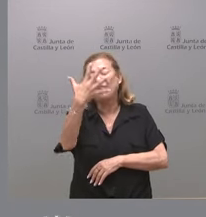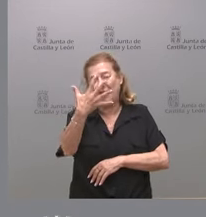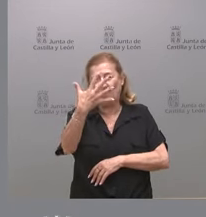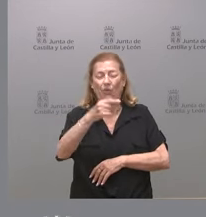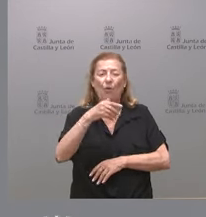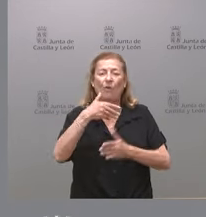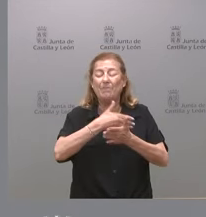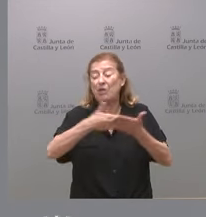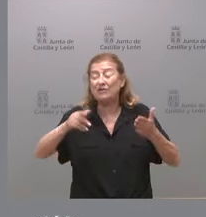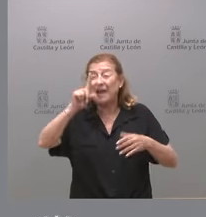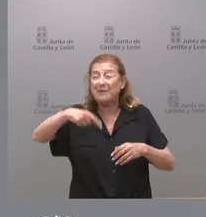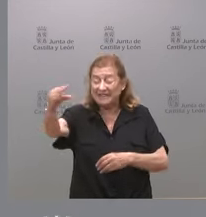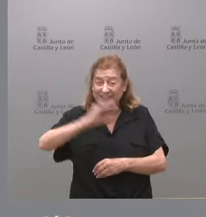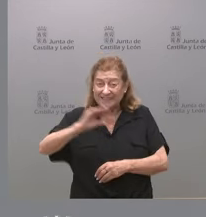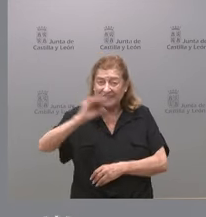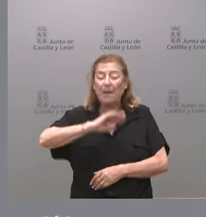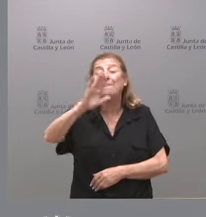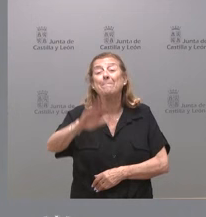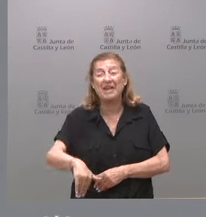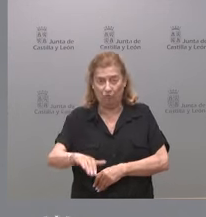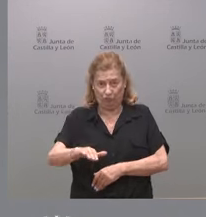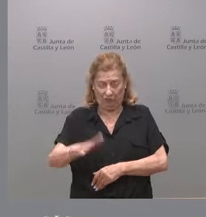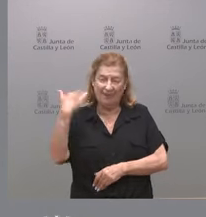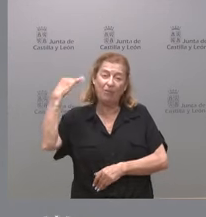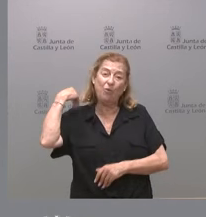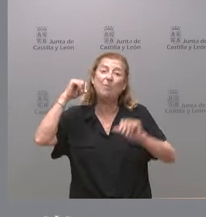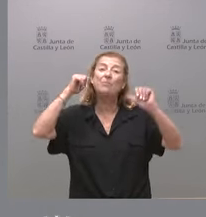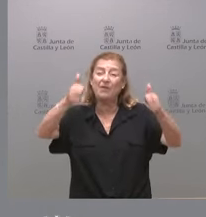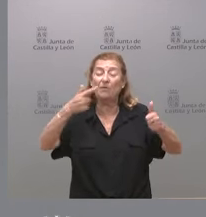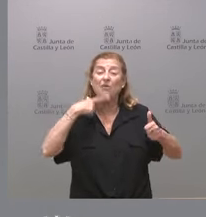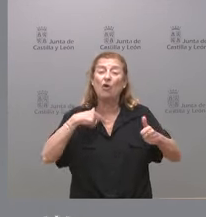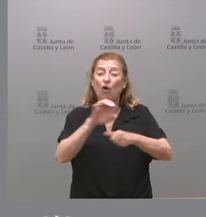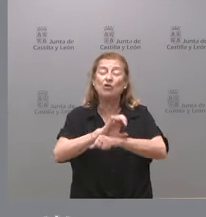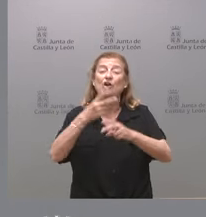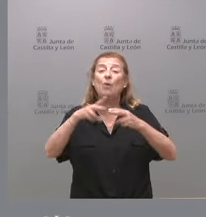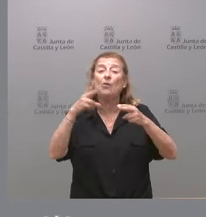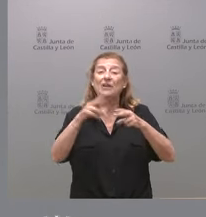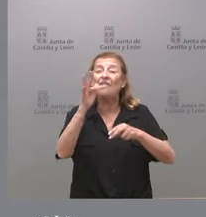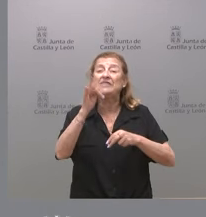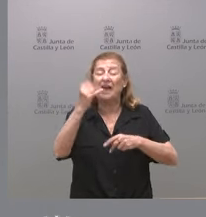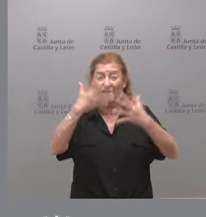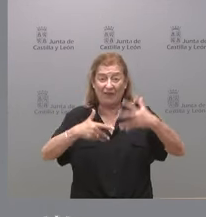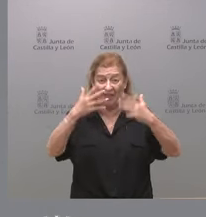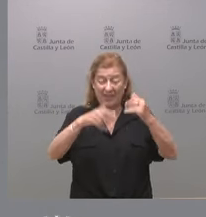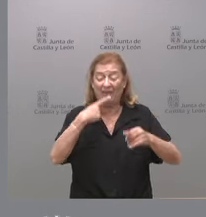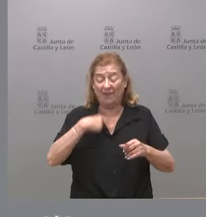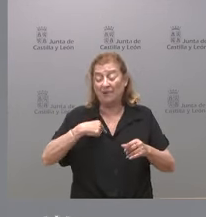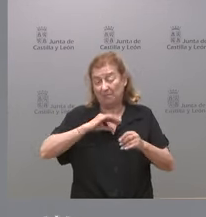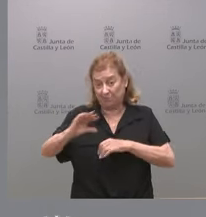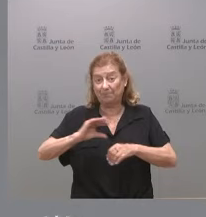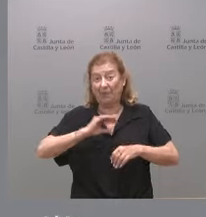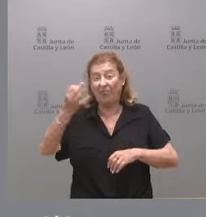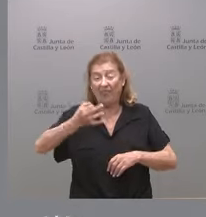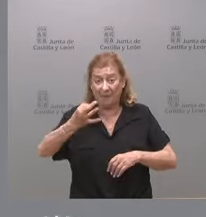de euros al mes menos de lo que se nos comunicó en el Consejo de Política Fiscal y Financiera como entregas a cuenta lo que